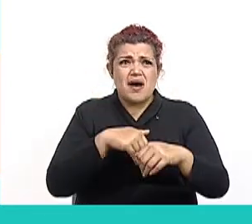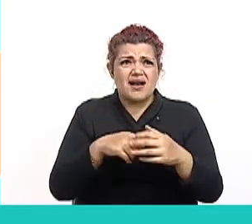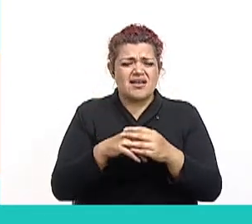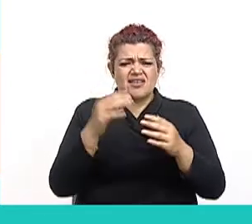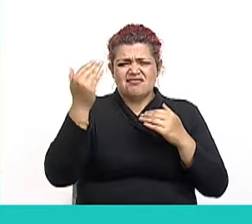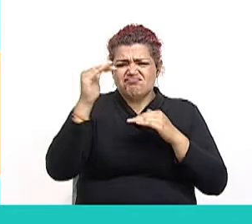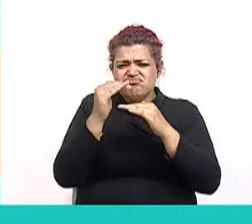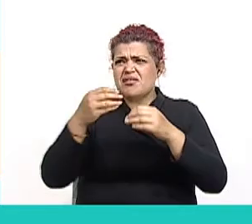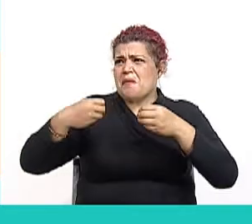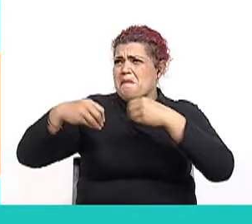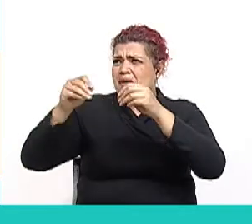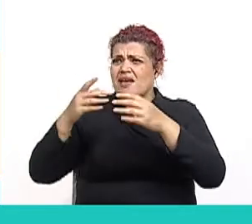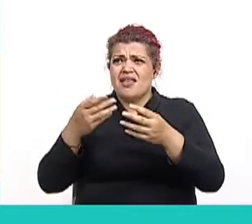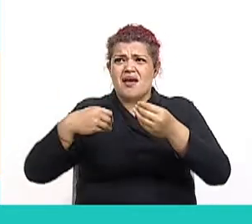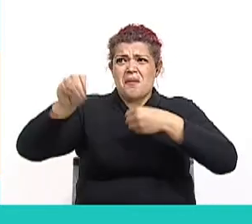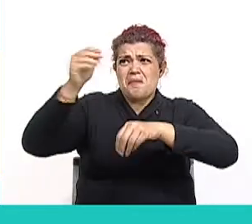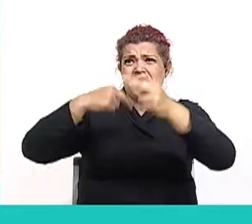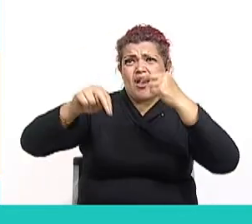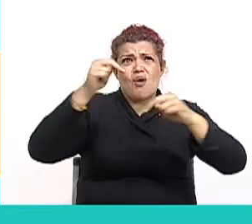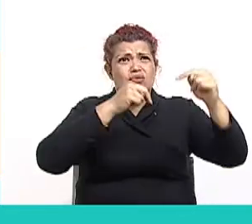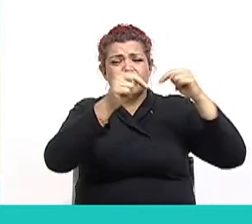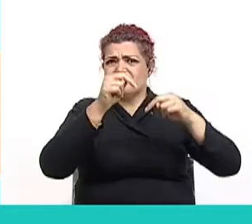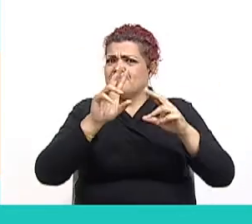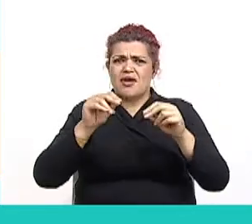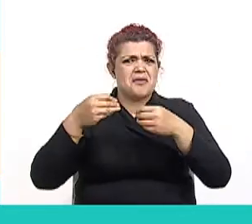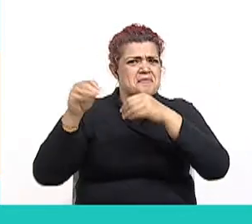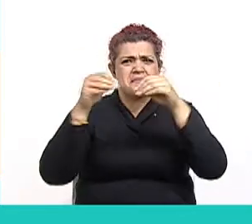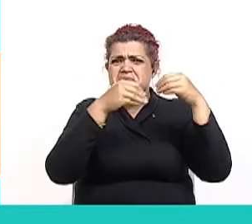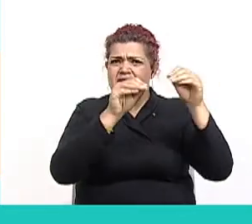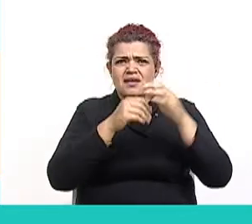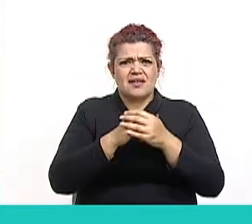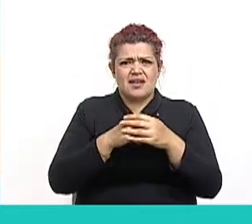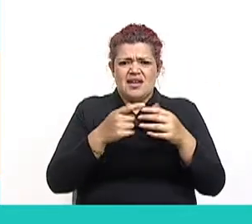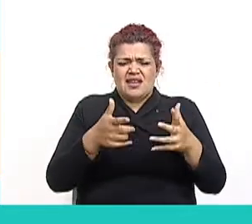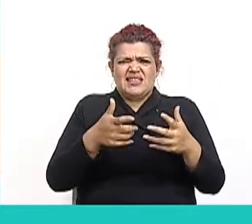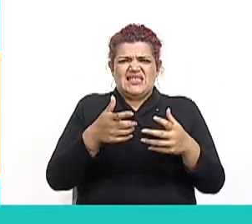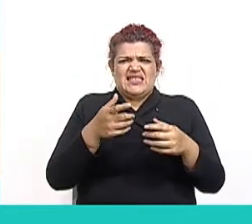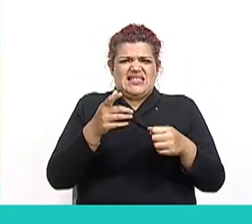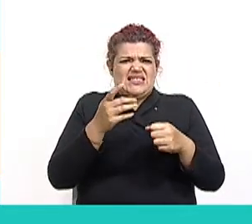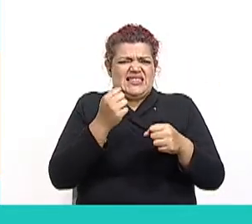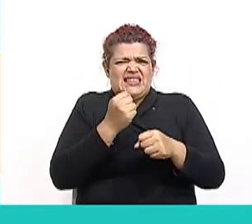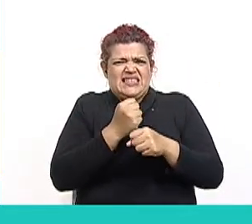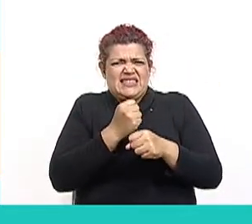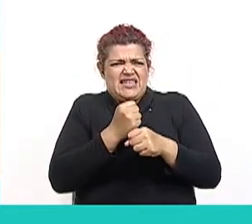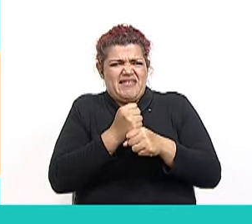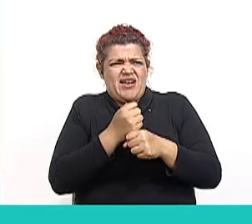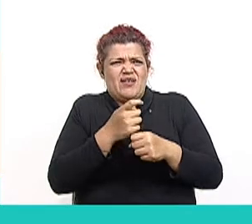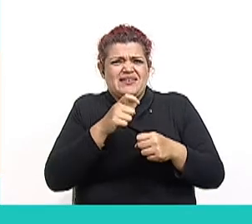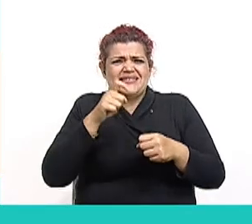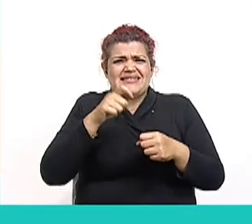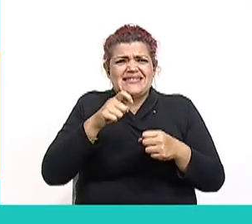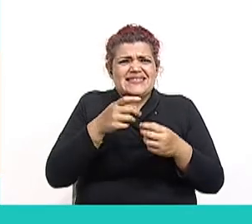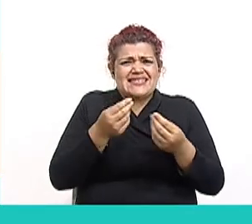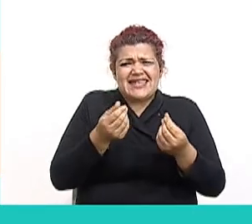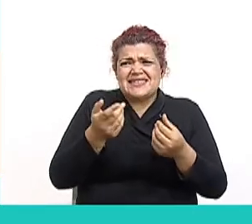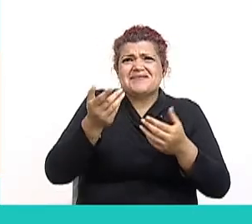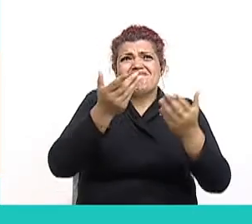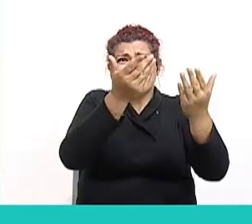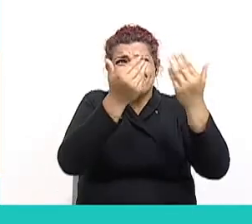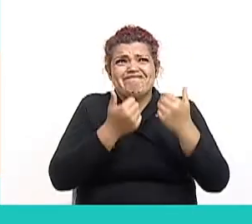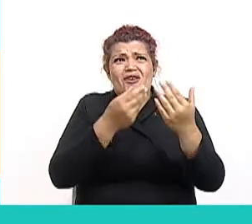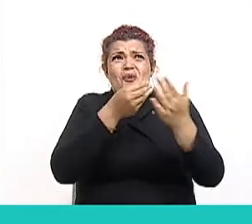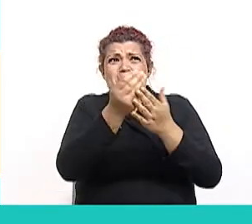carestía de materias primas importadas, subocupación en los sectores laborales dependientes de materias primas extranjeras,